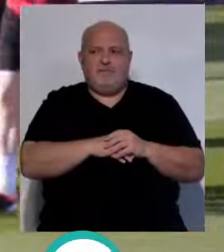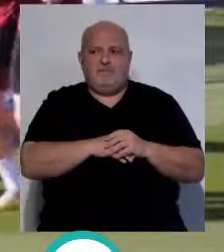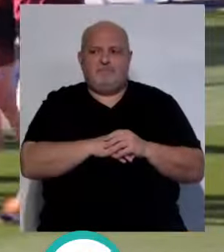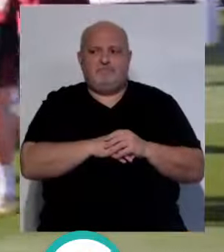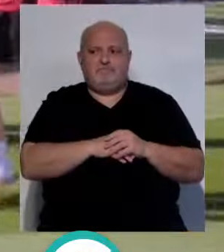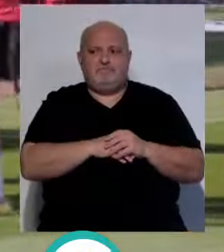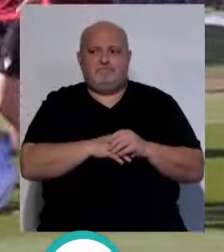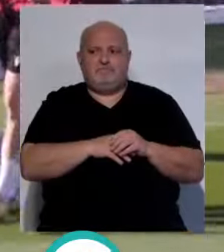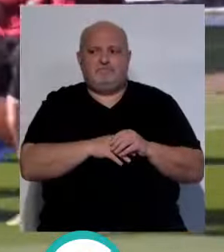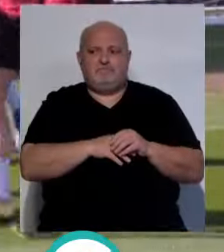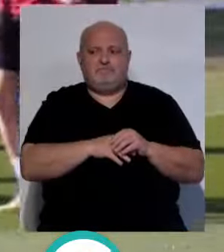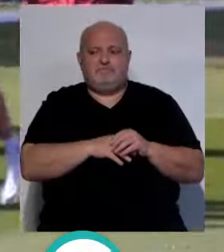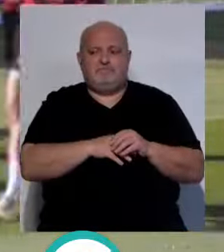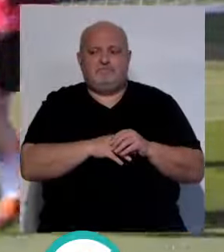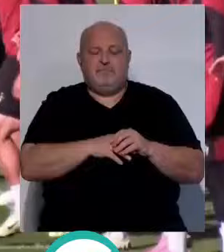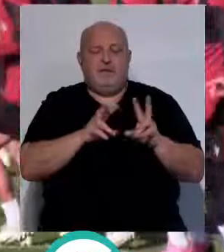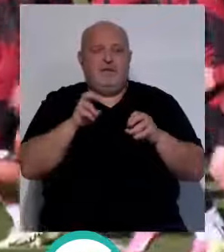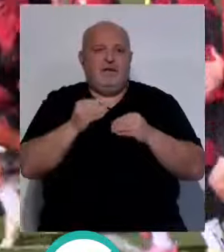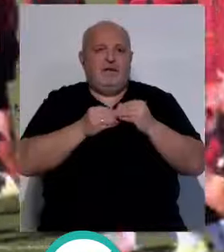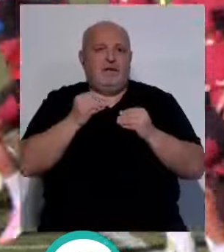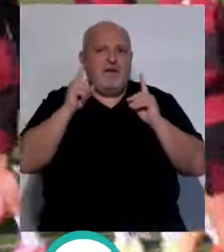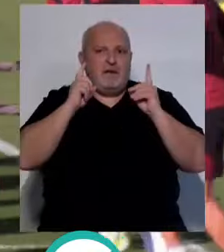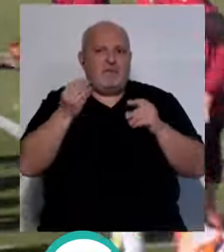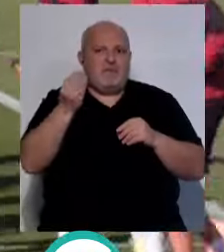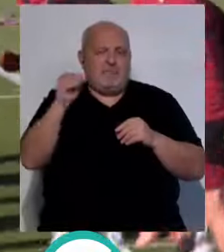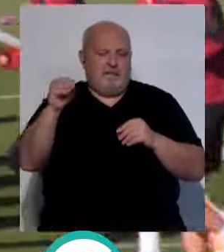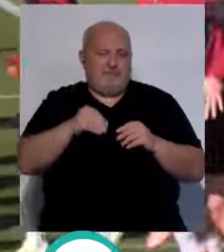tenemos que avergar un poquito más.